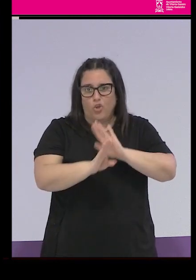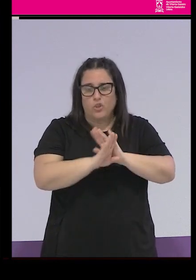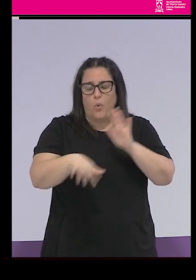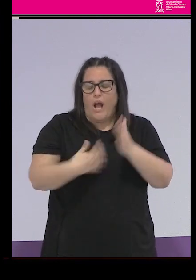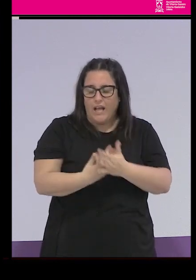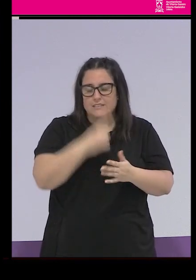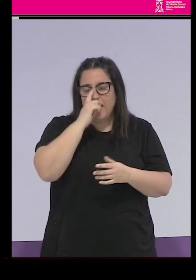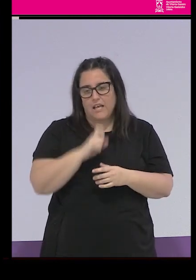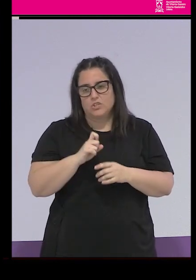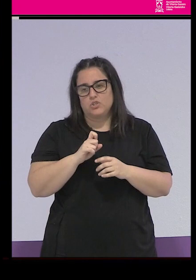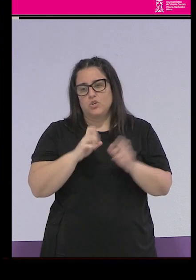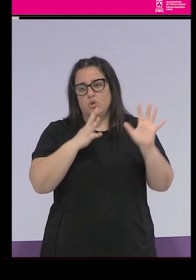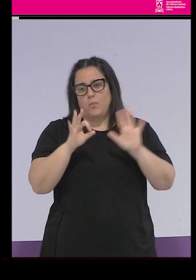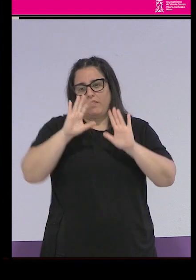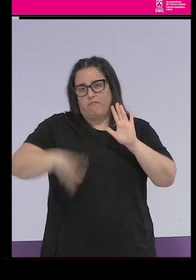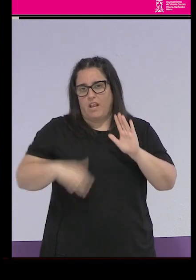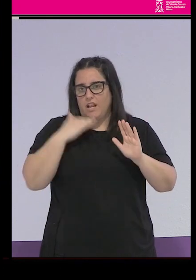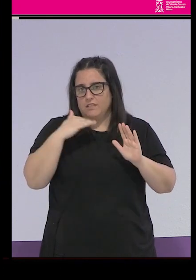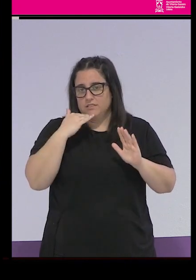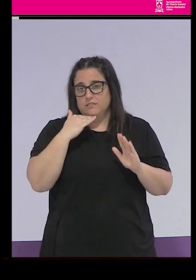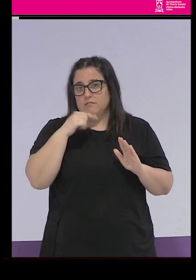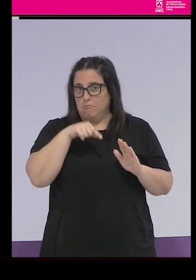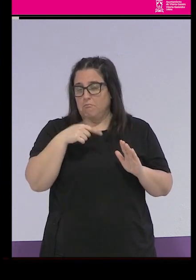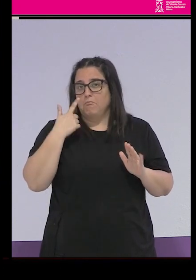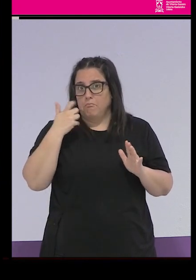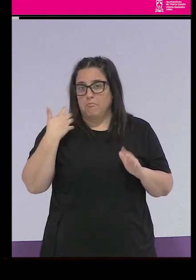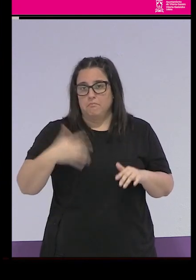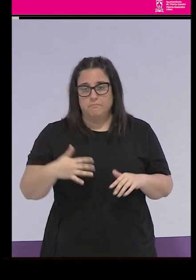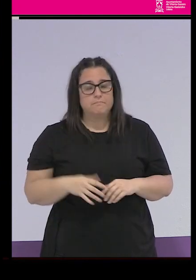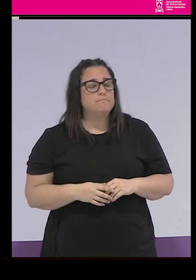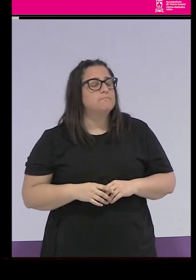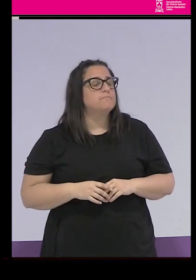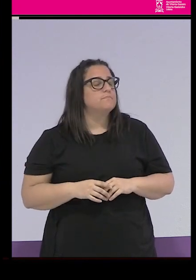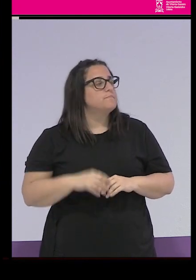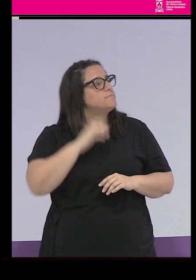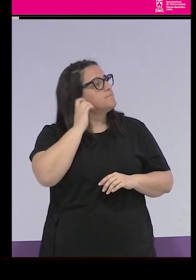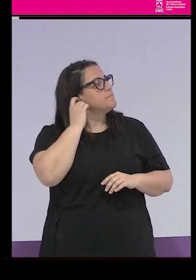casi finales de los años 90, que esto también es llamativo.